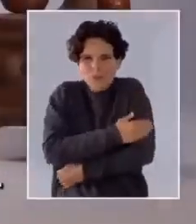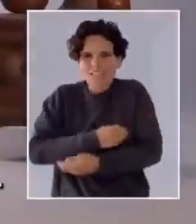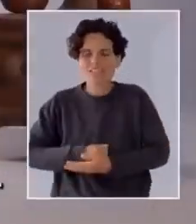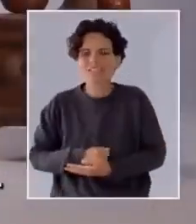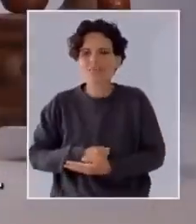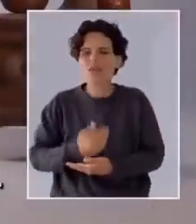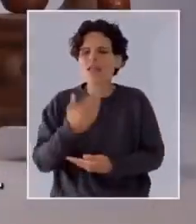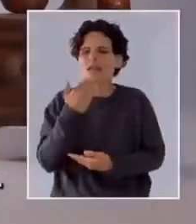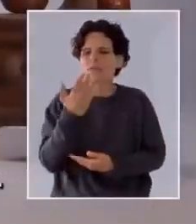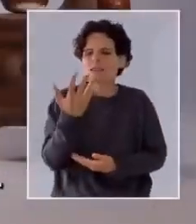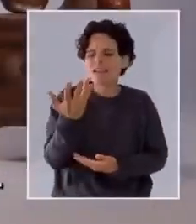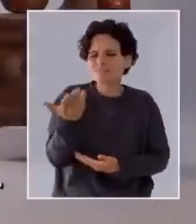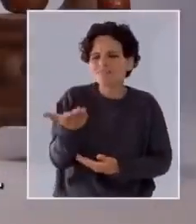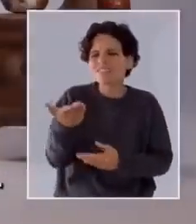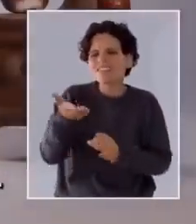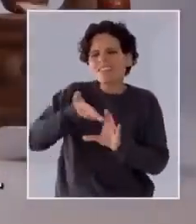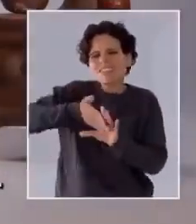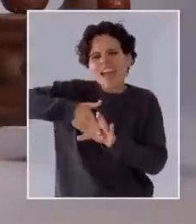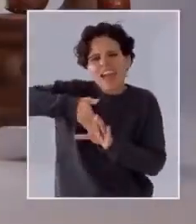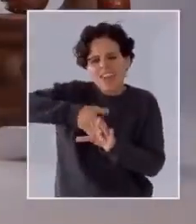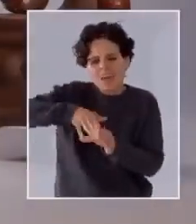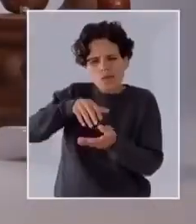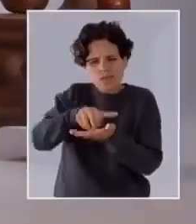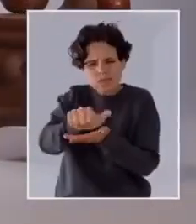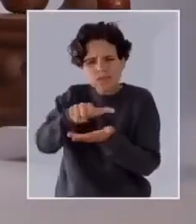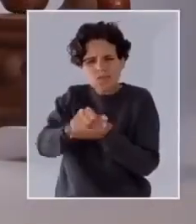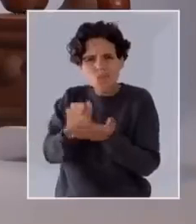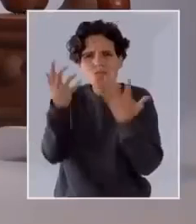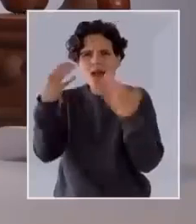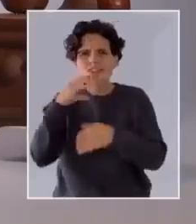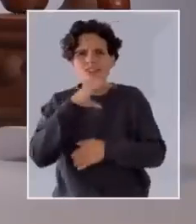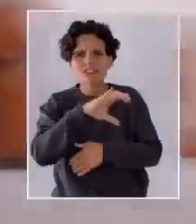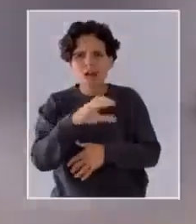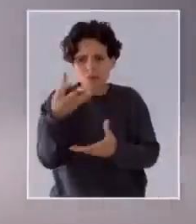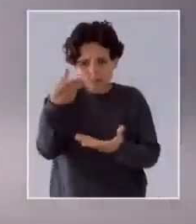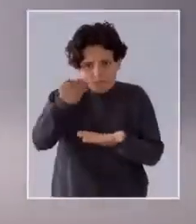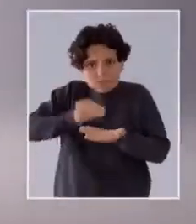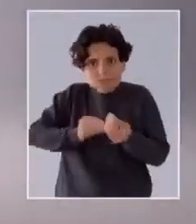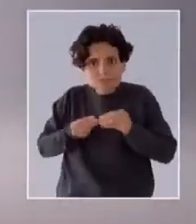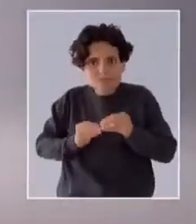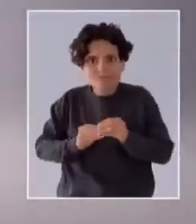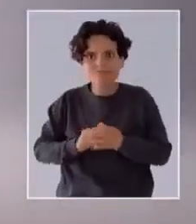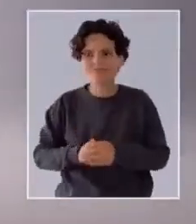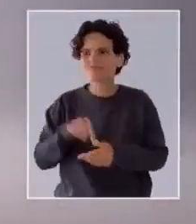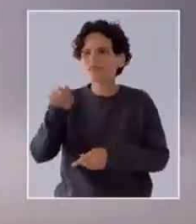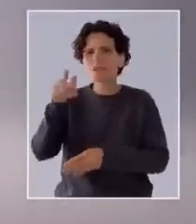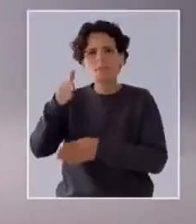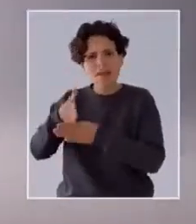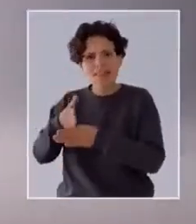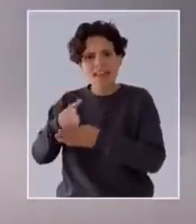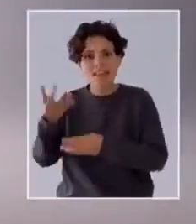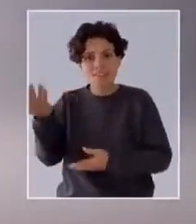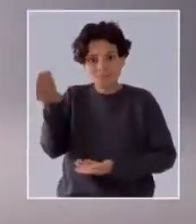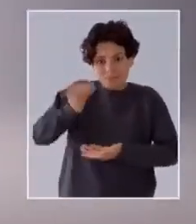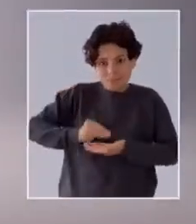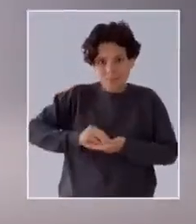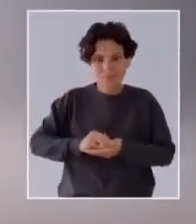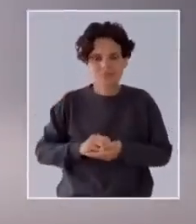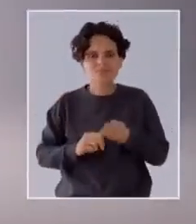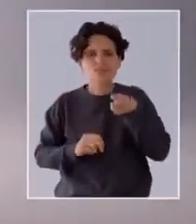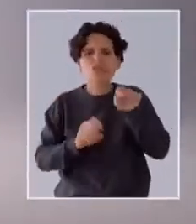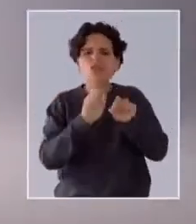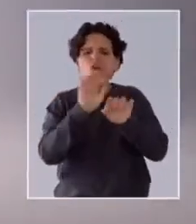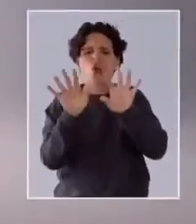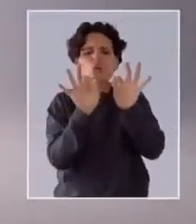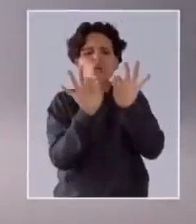hecho de greda, que manos campesinas moldearon. A veces también está hecho de madera. Otras de un clín